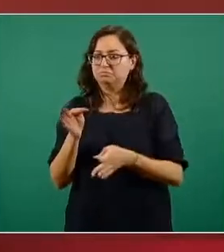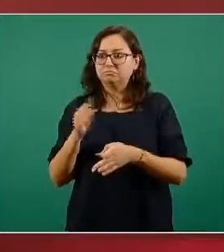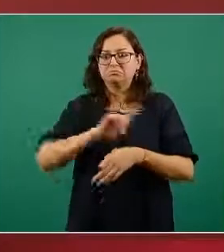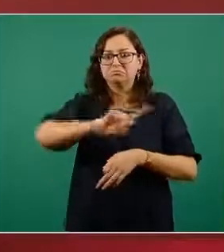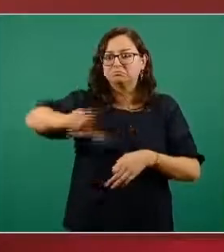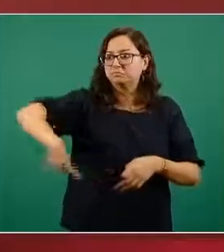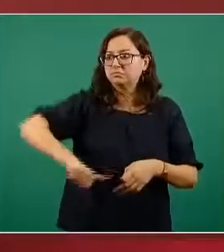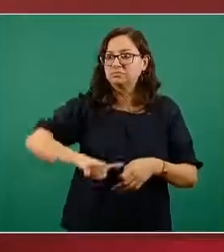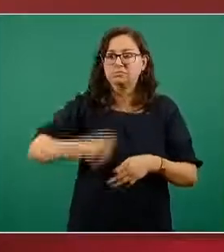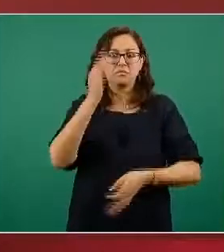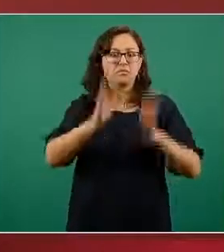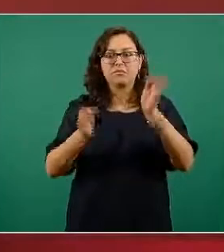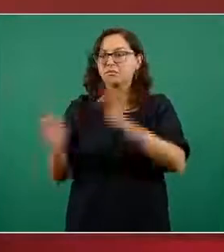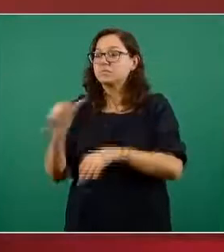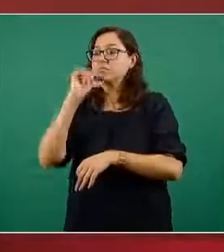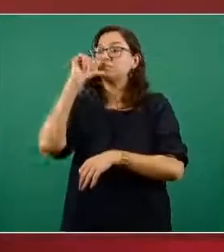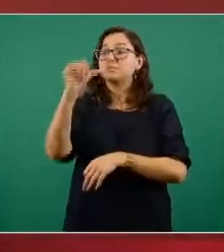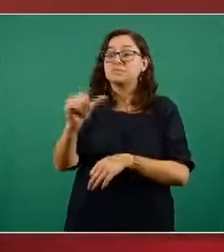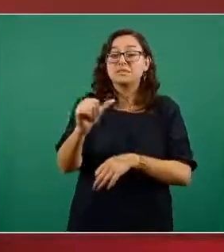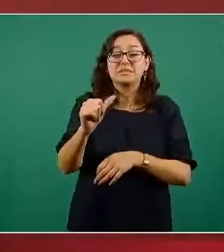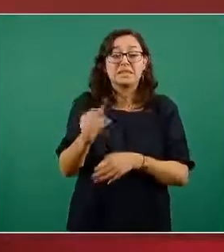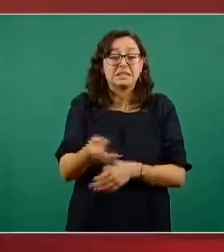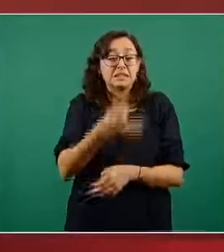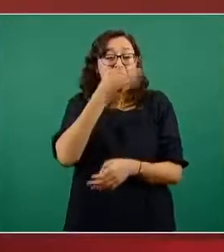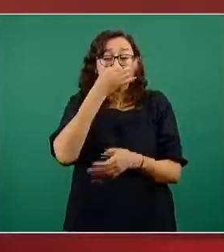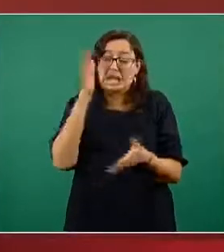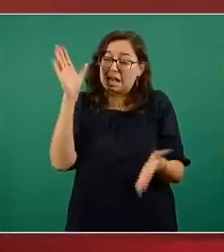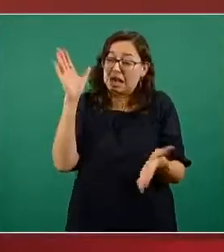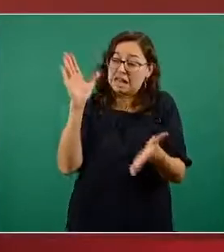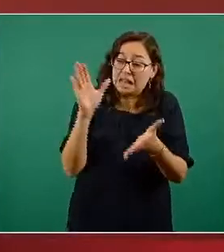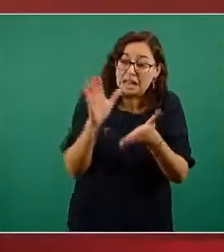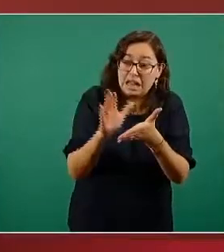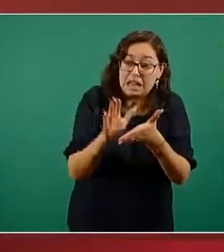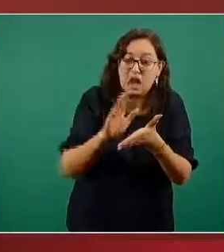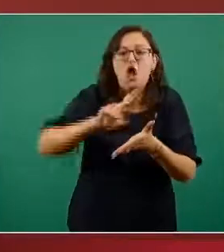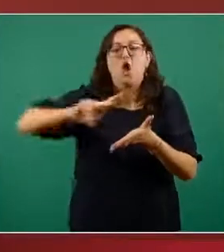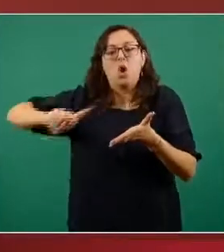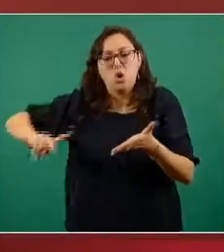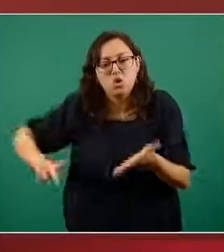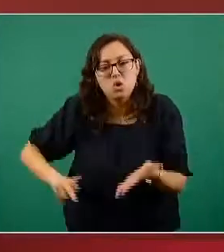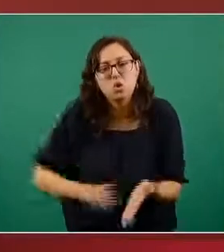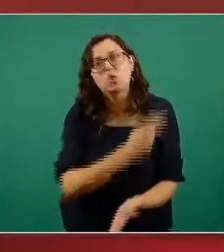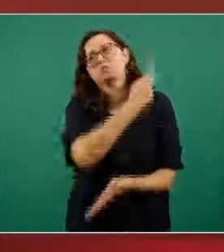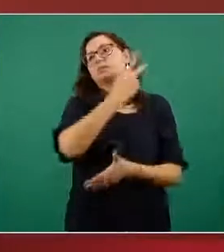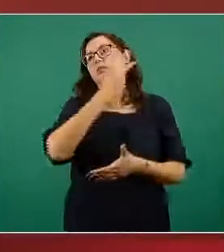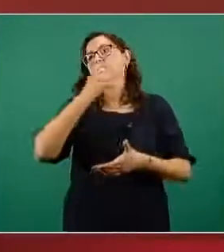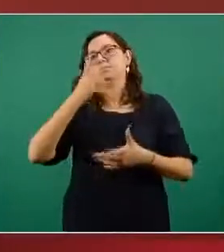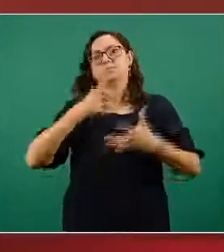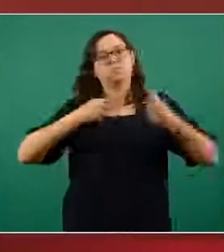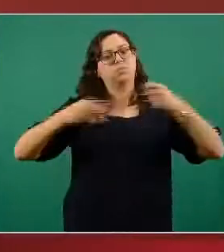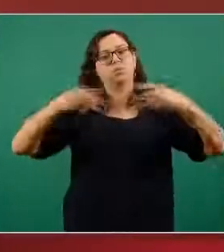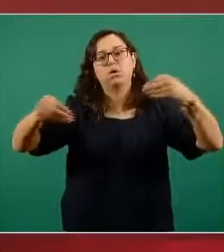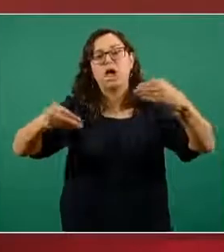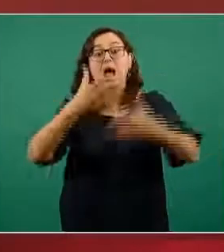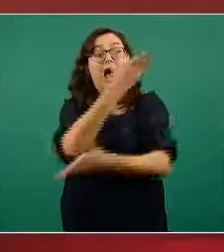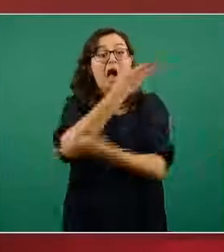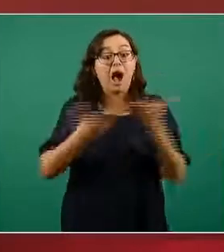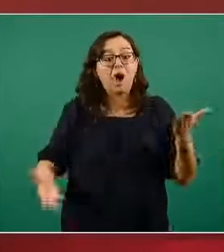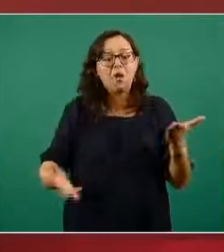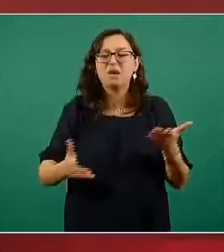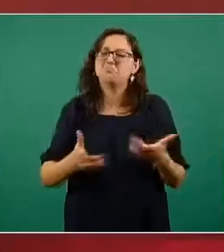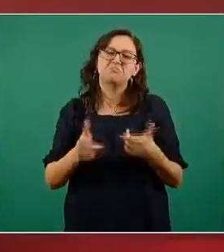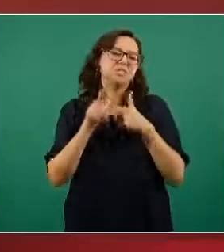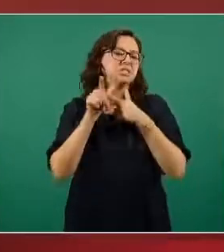cuando ya estaba muy cerca de un estado completo de control hoy tenemos sarampión en forma endémica por centenas de miles de